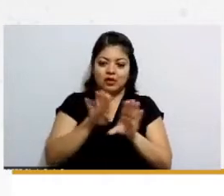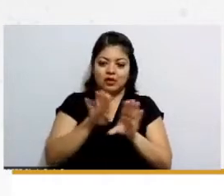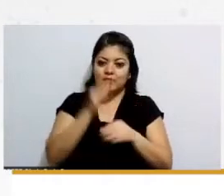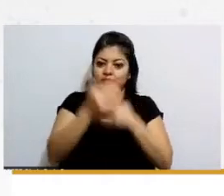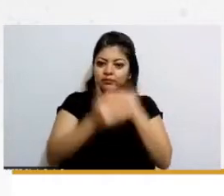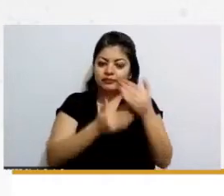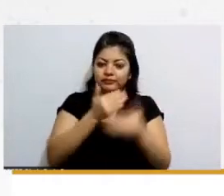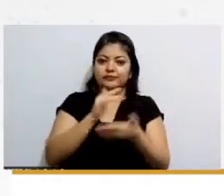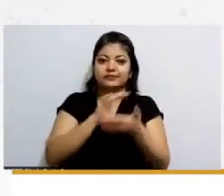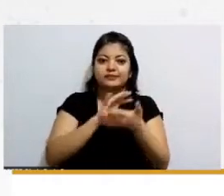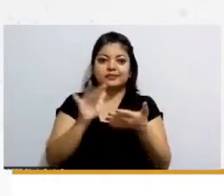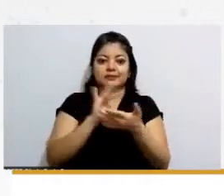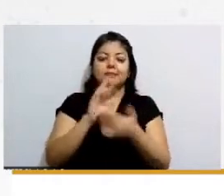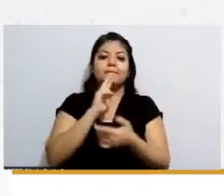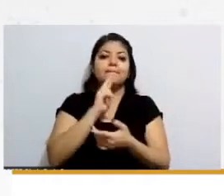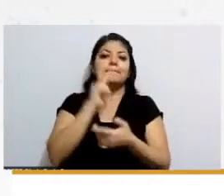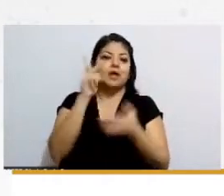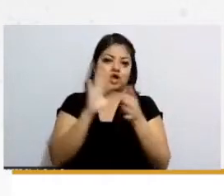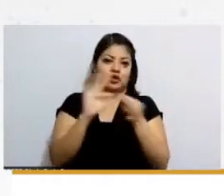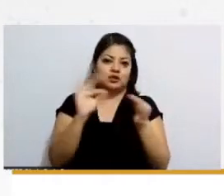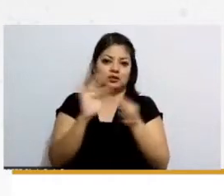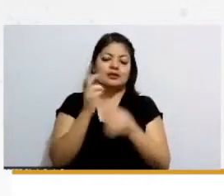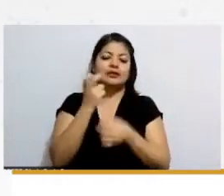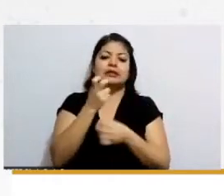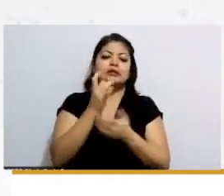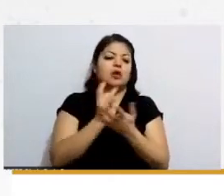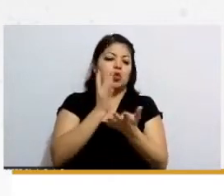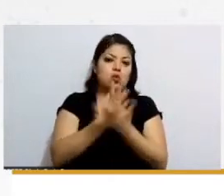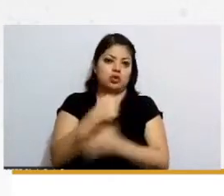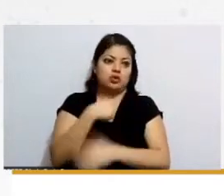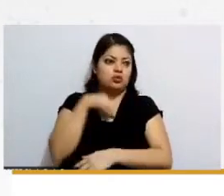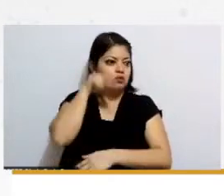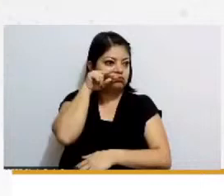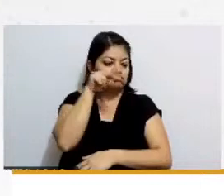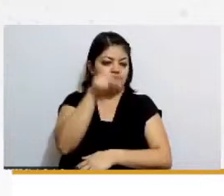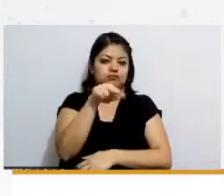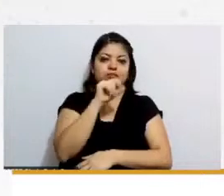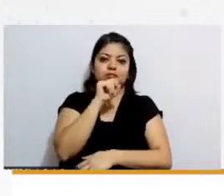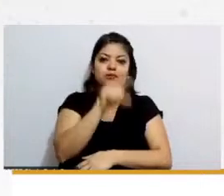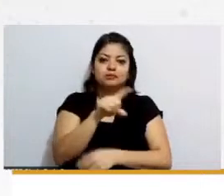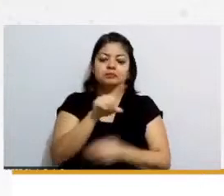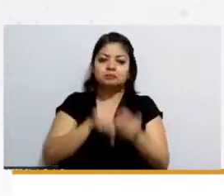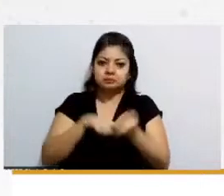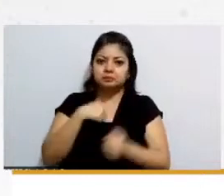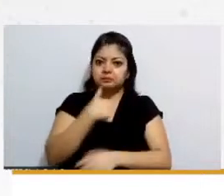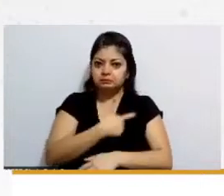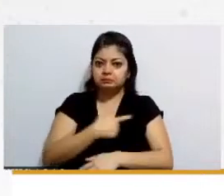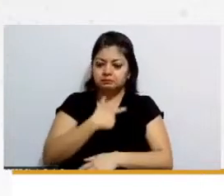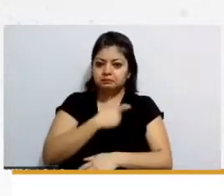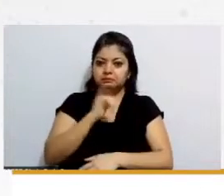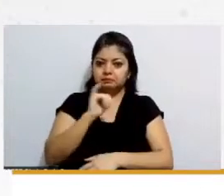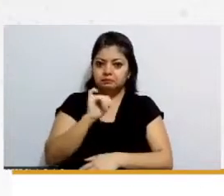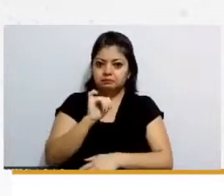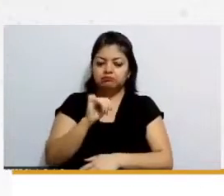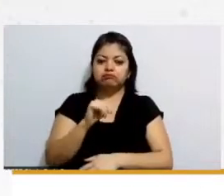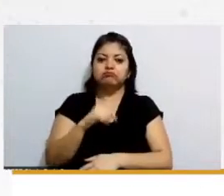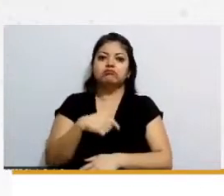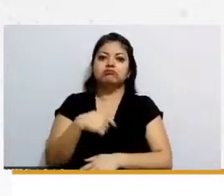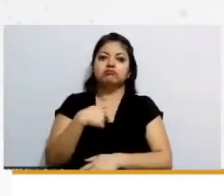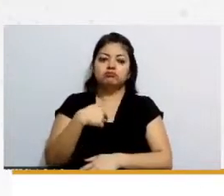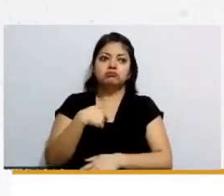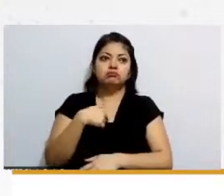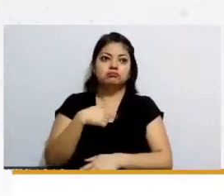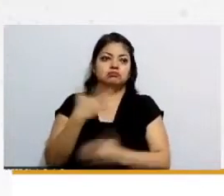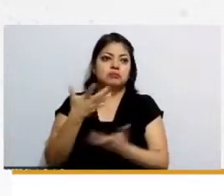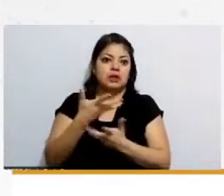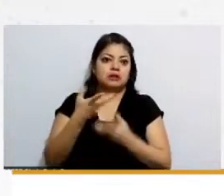a mejor no lo explican pero ya ese es el único detallito que yo vi con respecto me gustó se me hizo dinámico